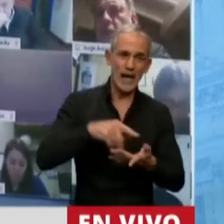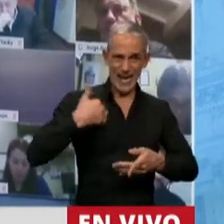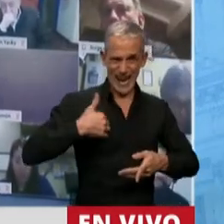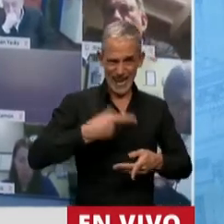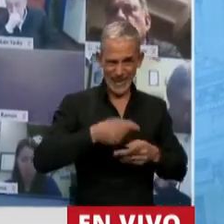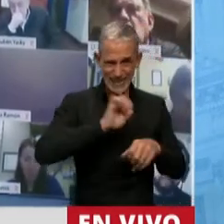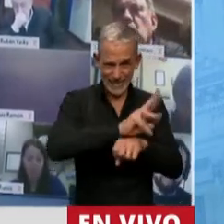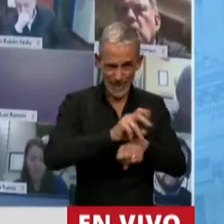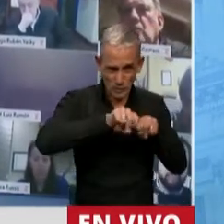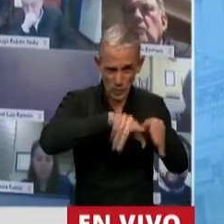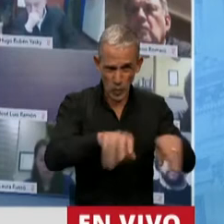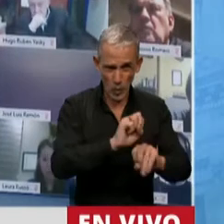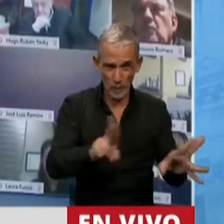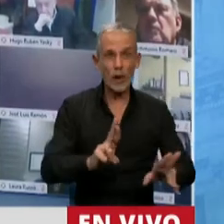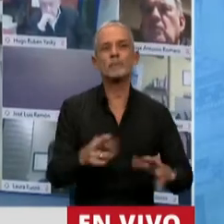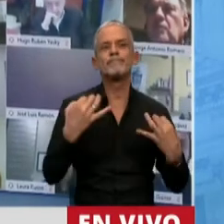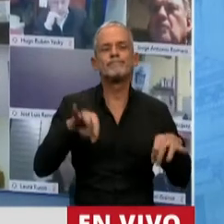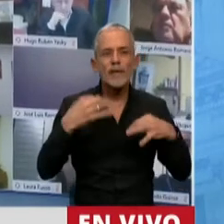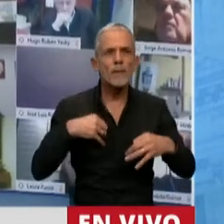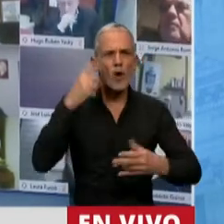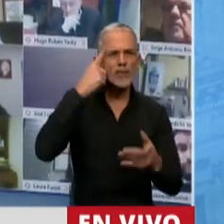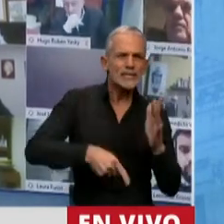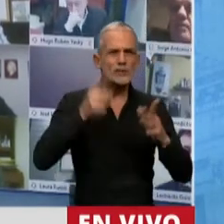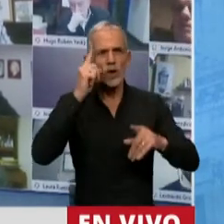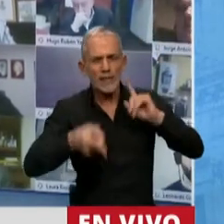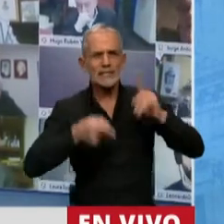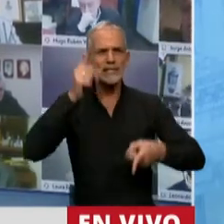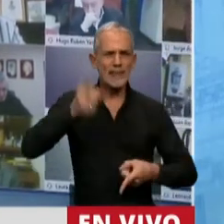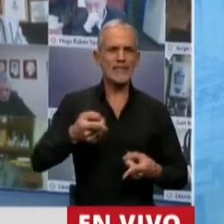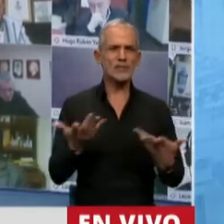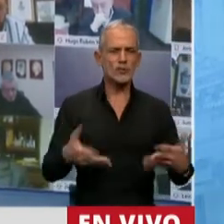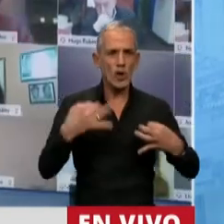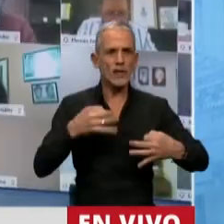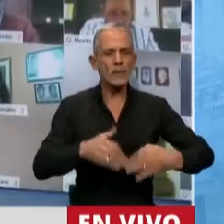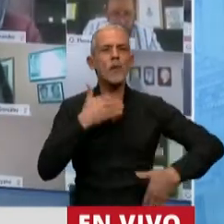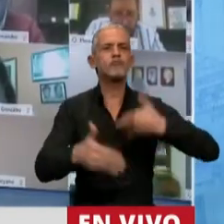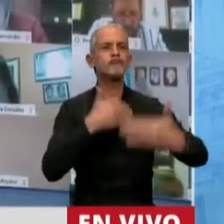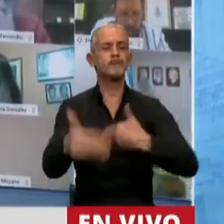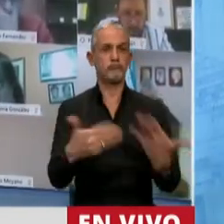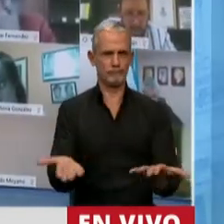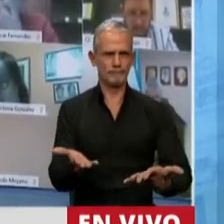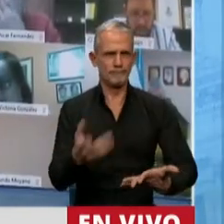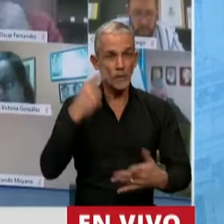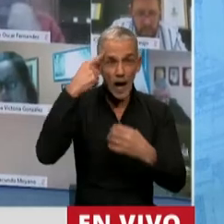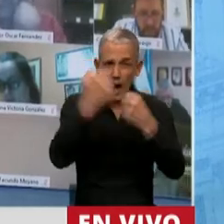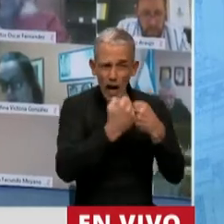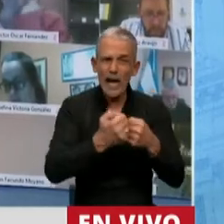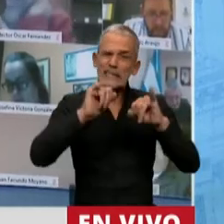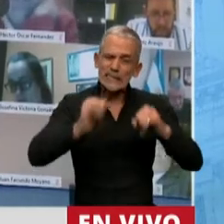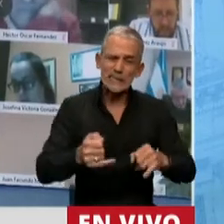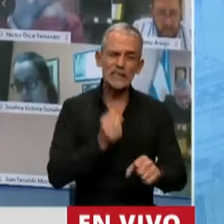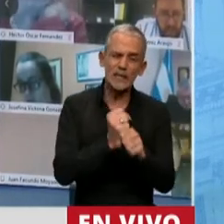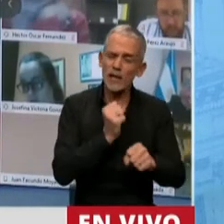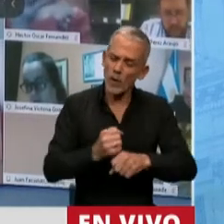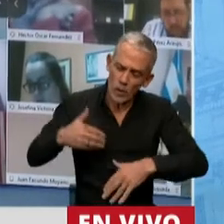Argentina, nos obliga a tomar una cantidad de decisiones que tenemos que llevar adelante. Y la verdad es que llegamos a un consenso y venimos trabajando